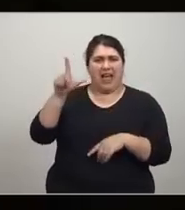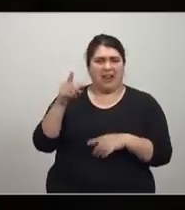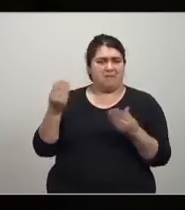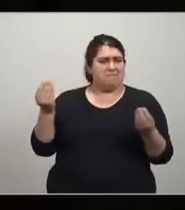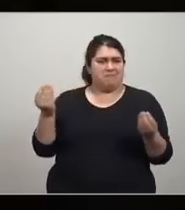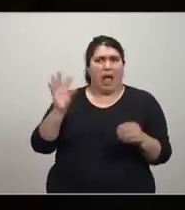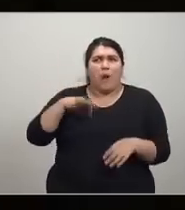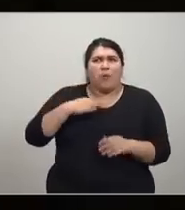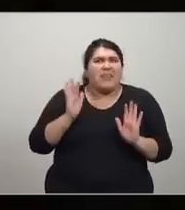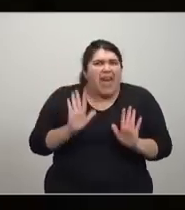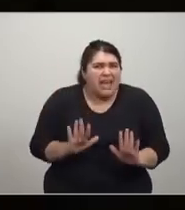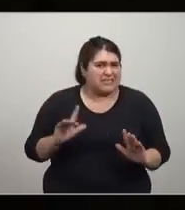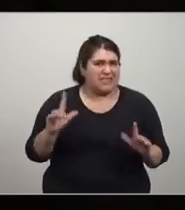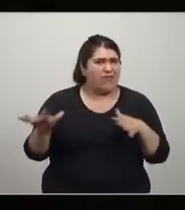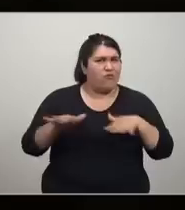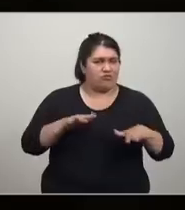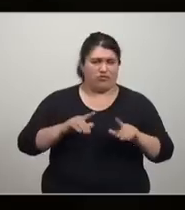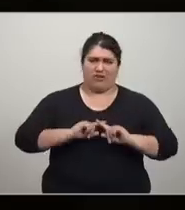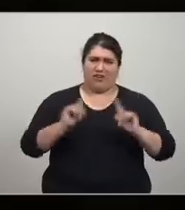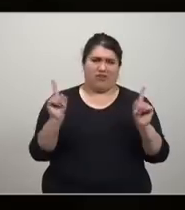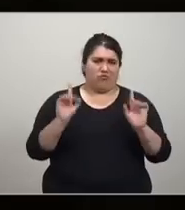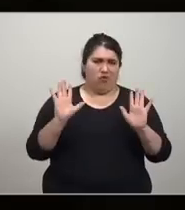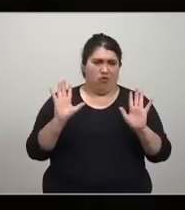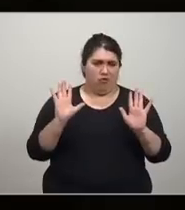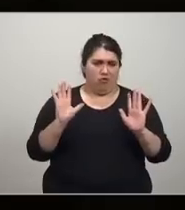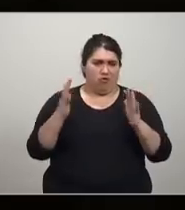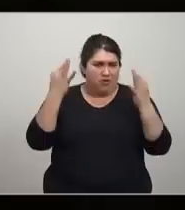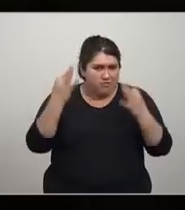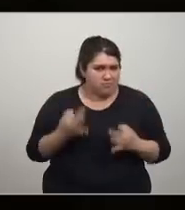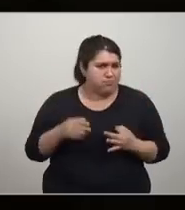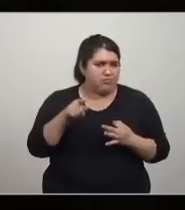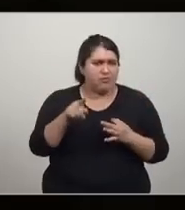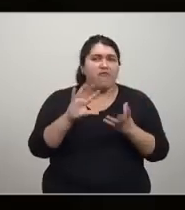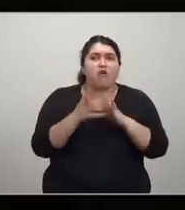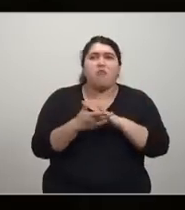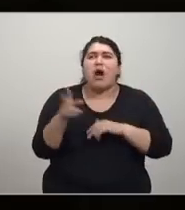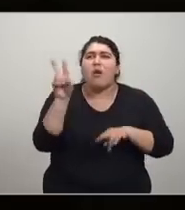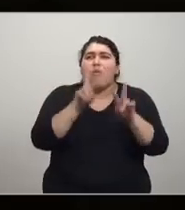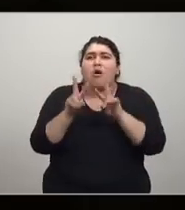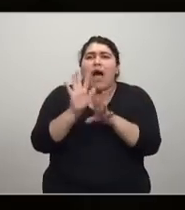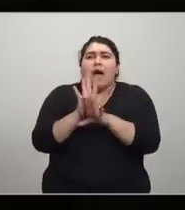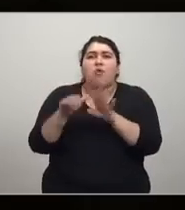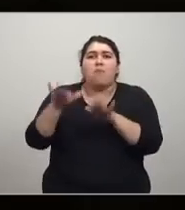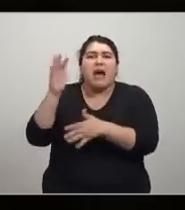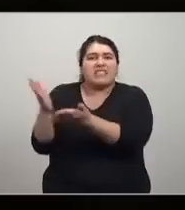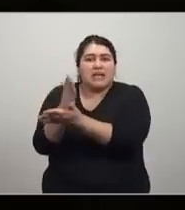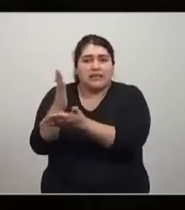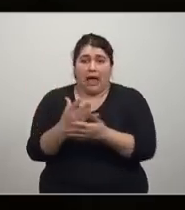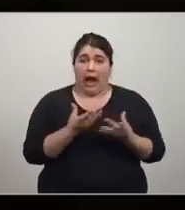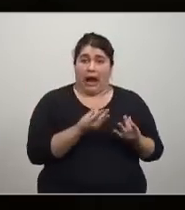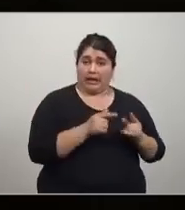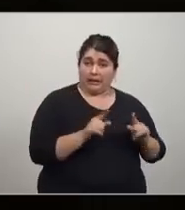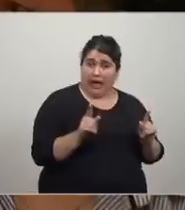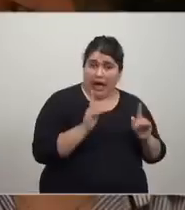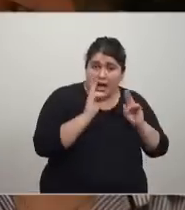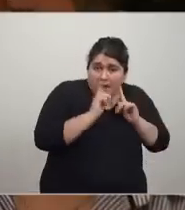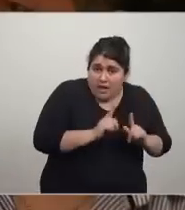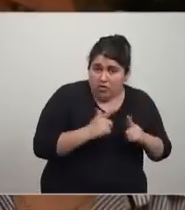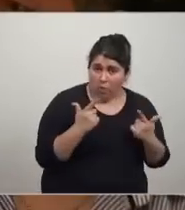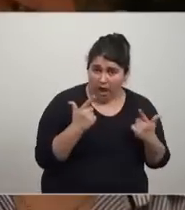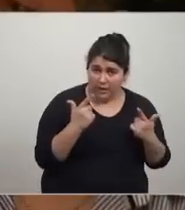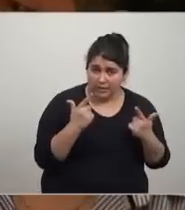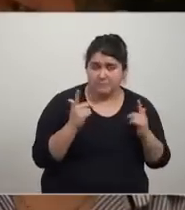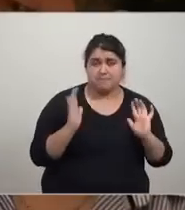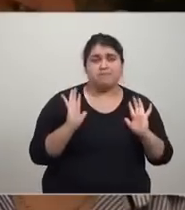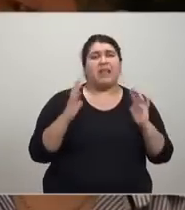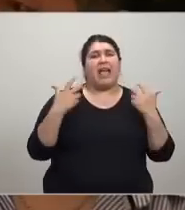La vida no funciona así, solo para que funcione el modelito, para que funcione la teoría, no la realidad. Y esto es para que funcione el equilibrio